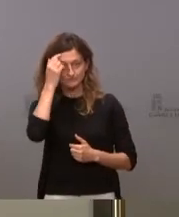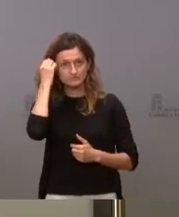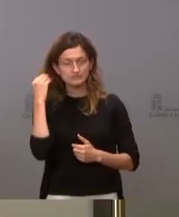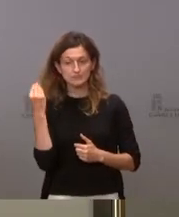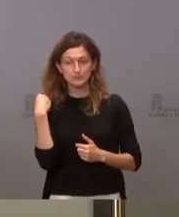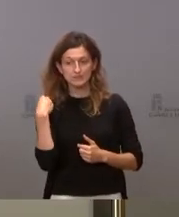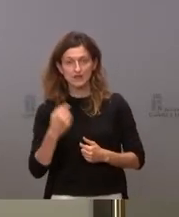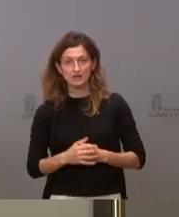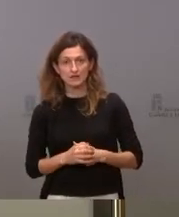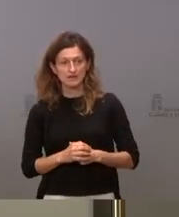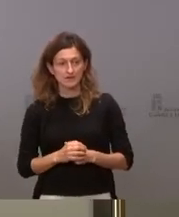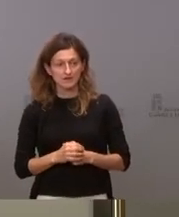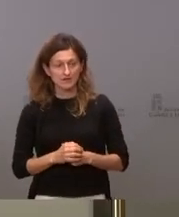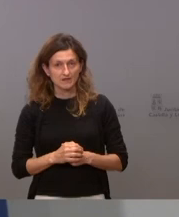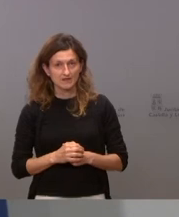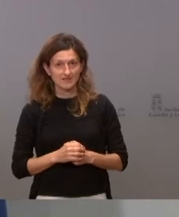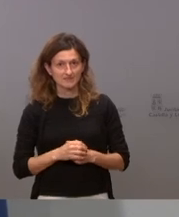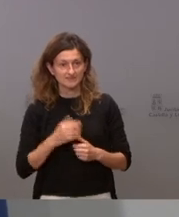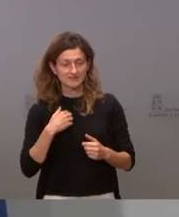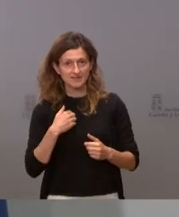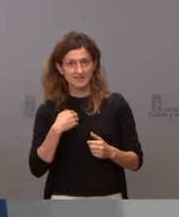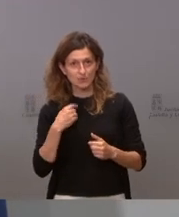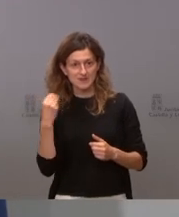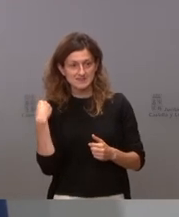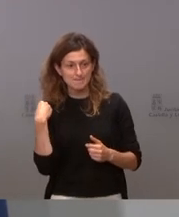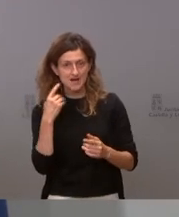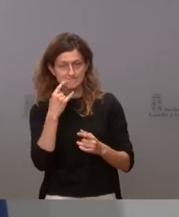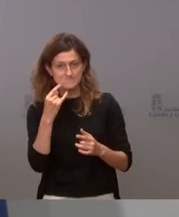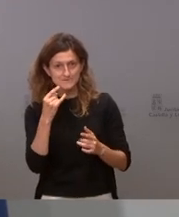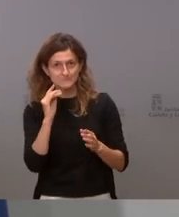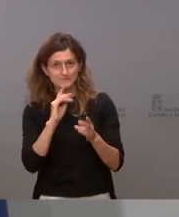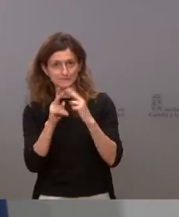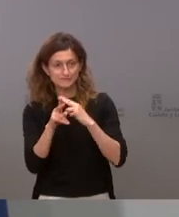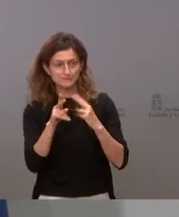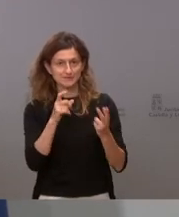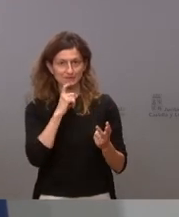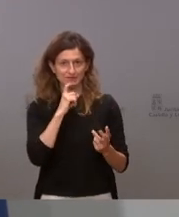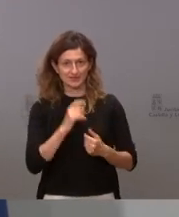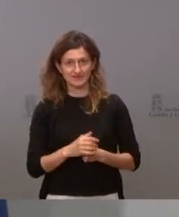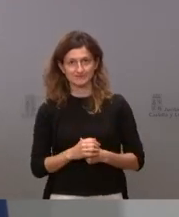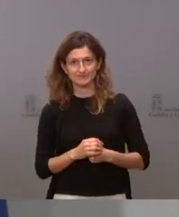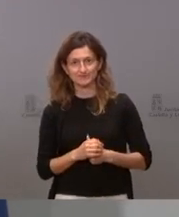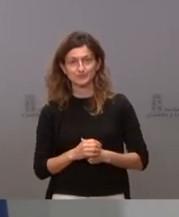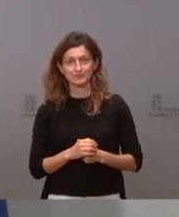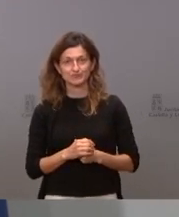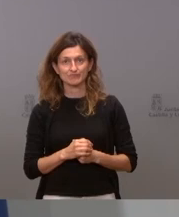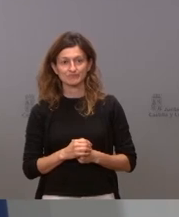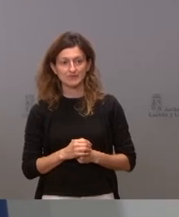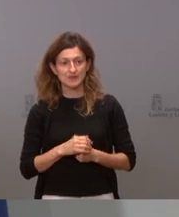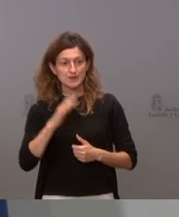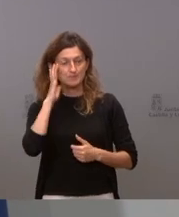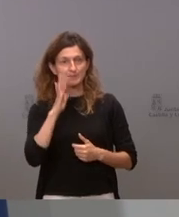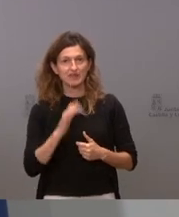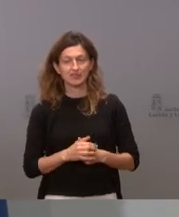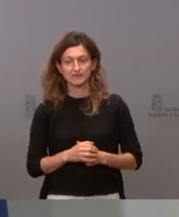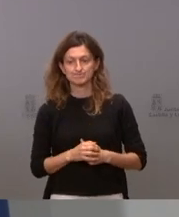la verdad es que es una tentación difícil de resistir contestar a esa pregunta ¿Qué me parece? Pues mire